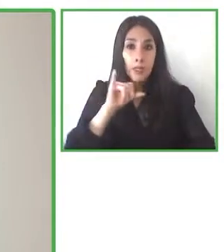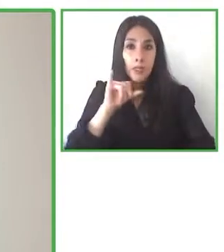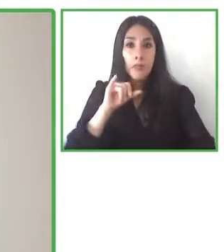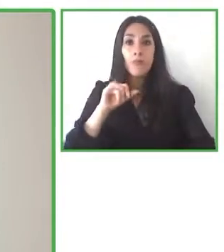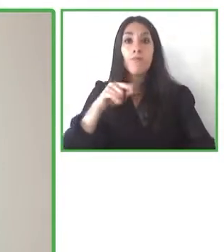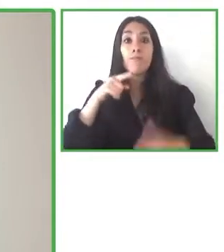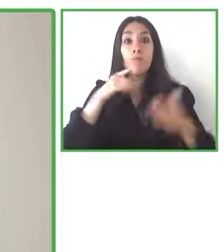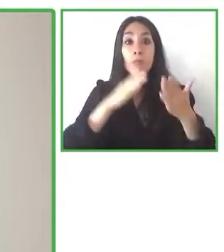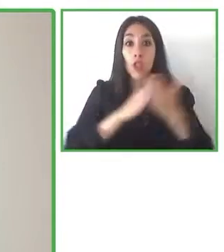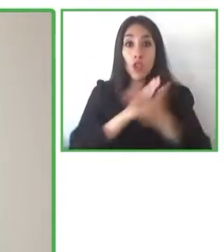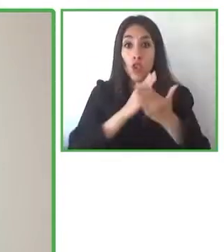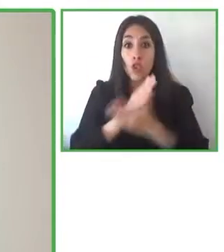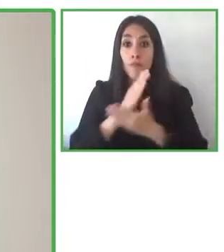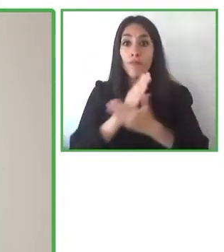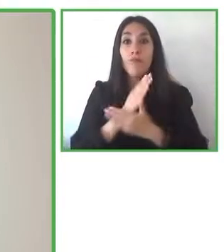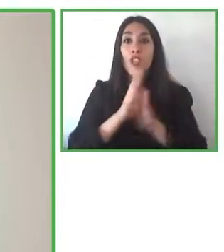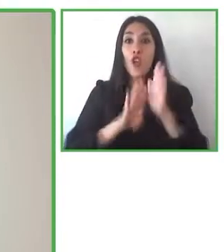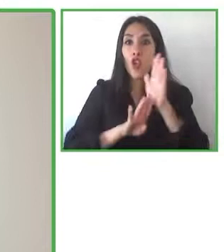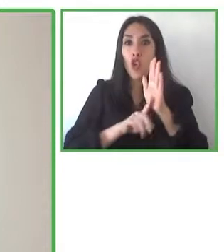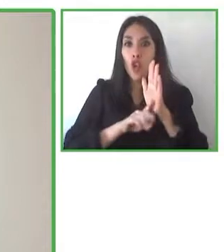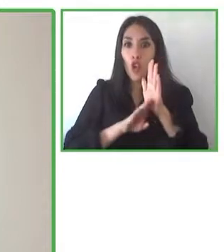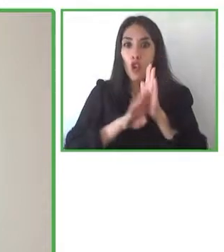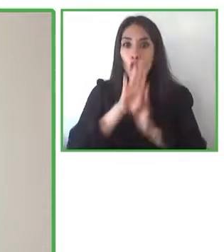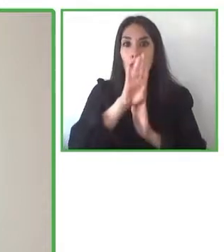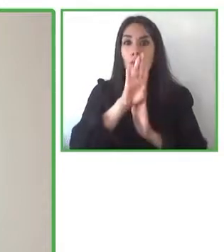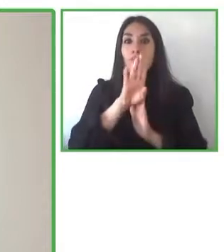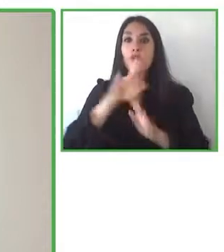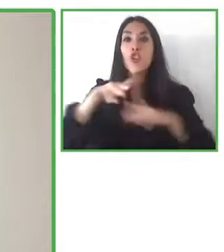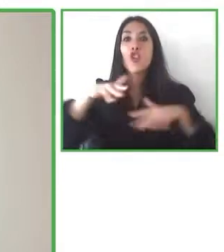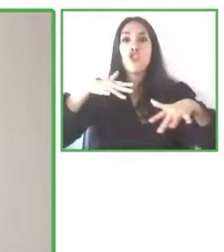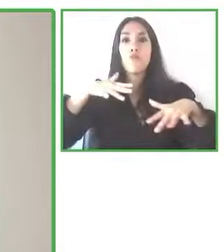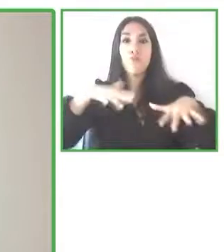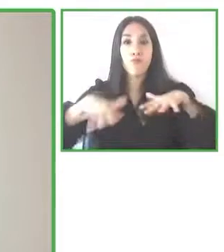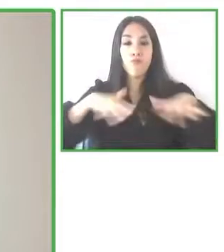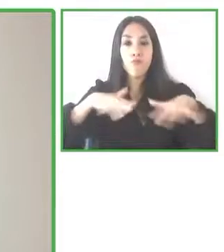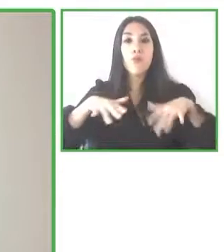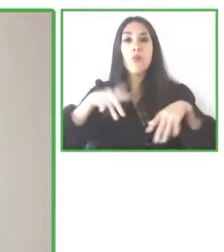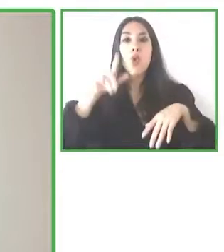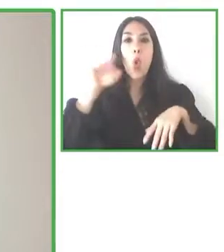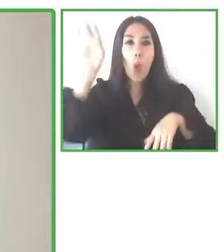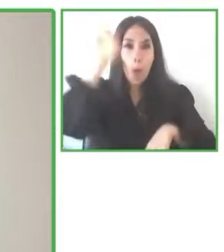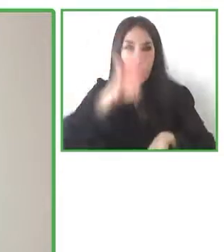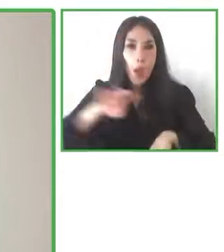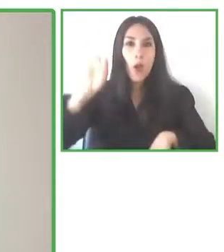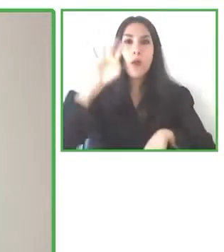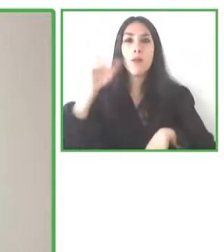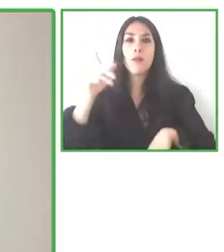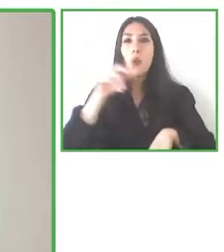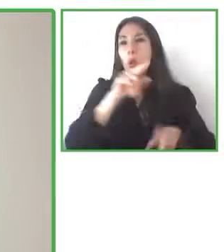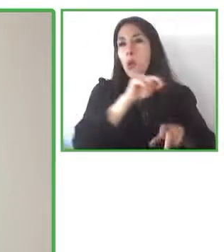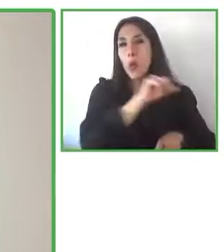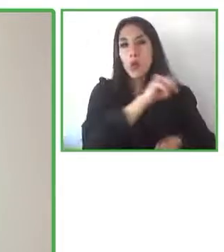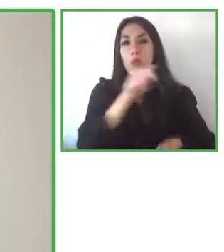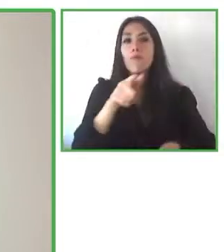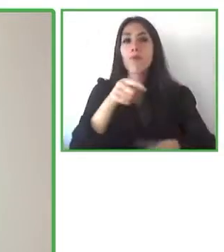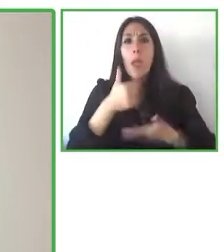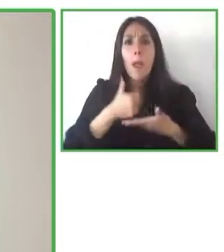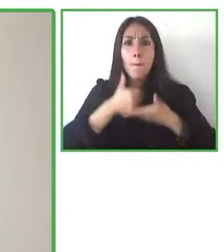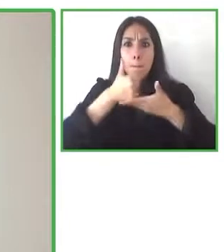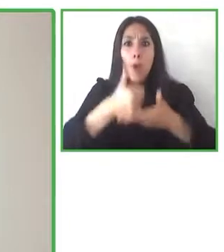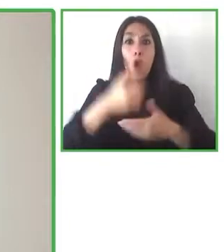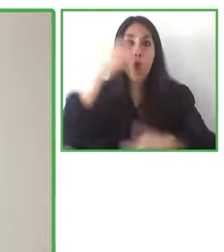en Oriente Próximo y en Europa, ayudando a las empresas, a gobiernos, a universidades y a organizaciones sin ánimo de lucro,